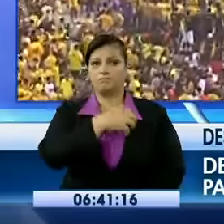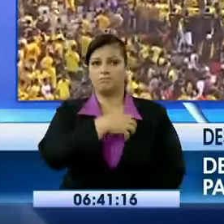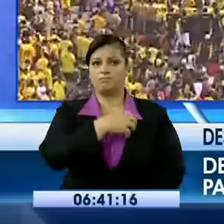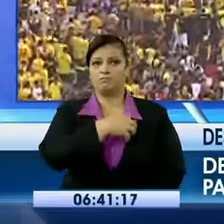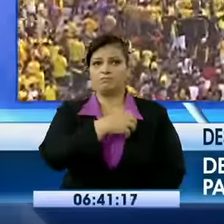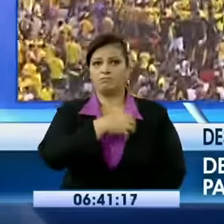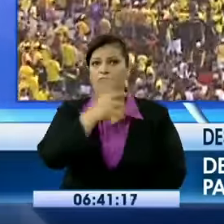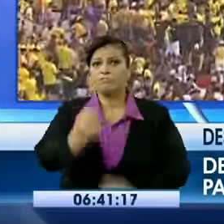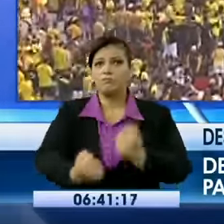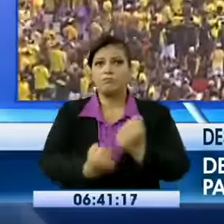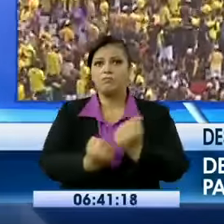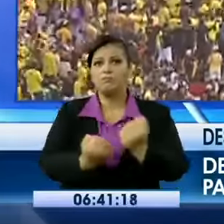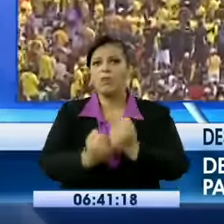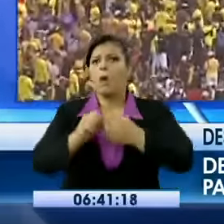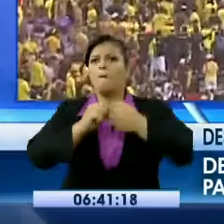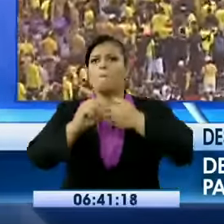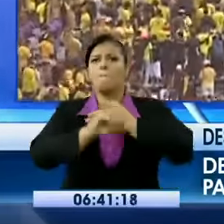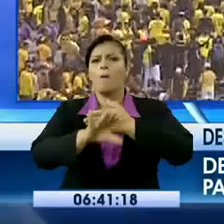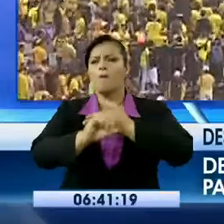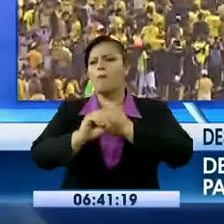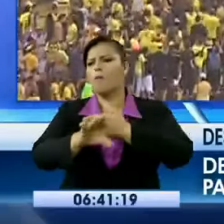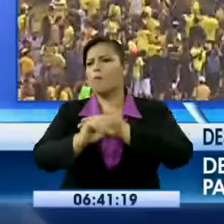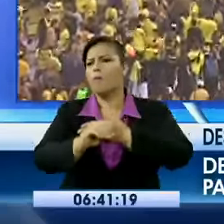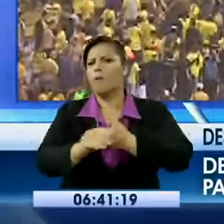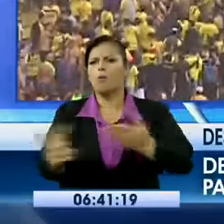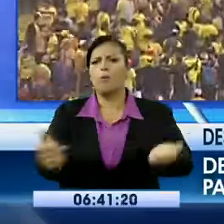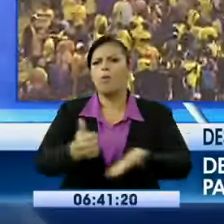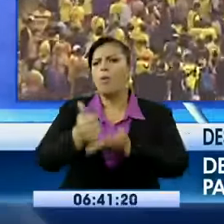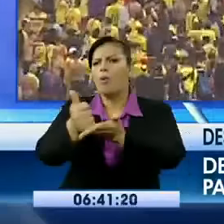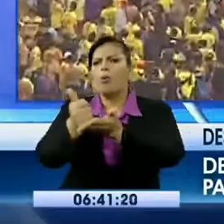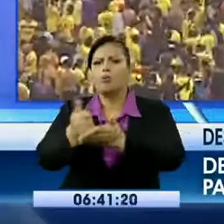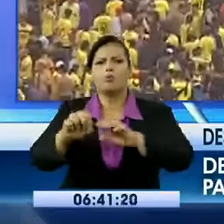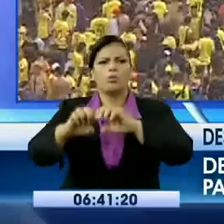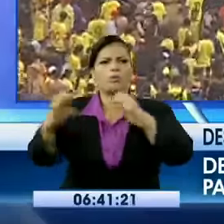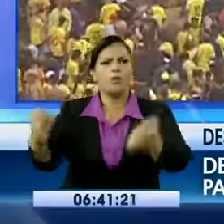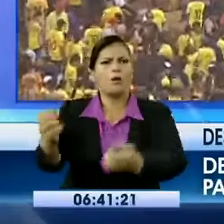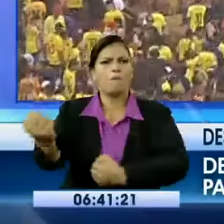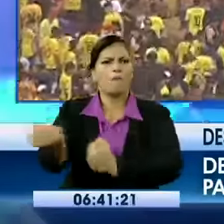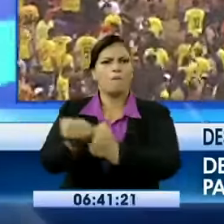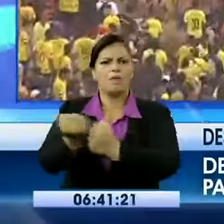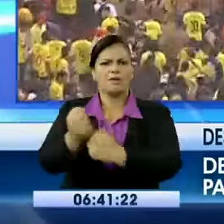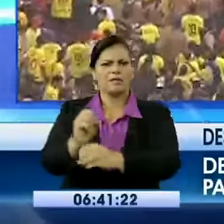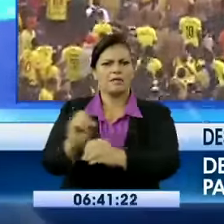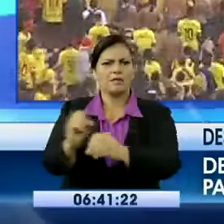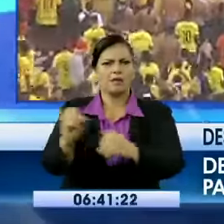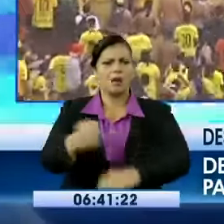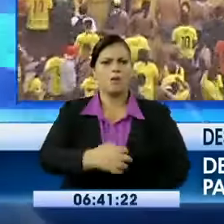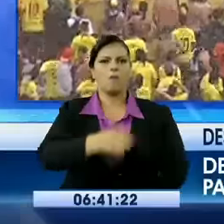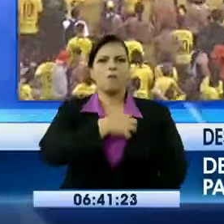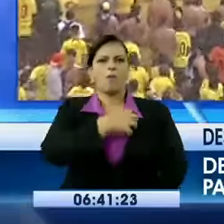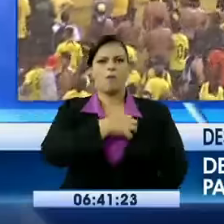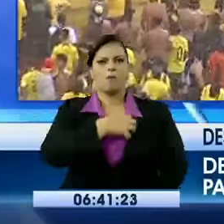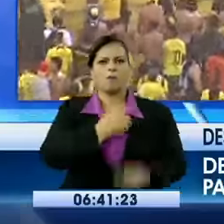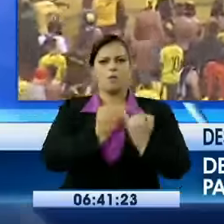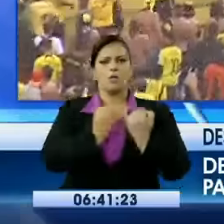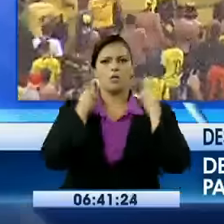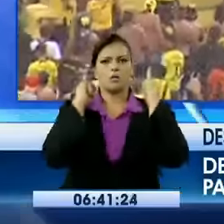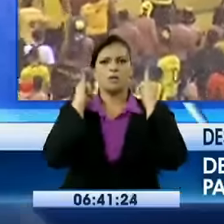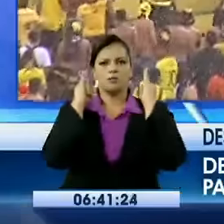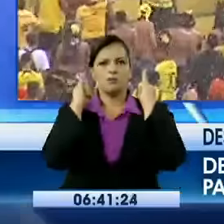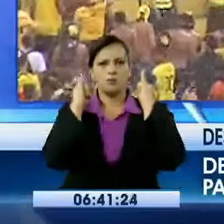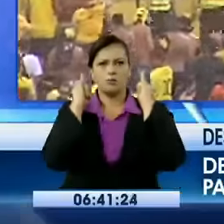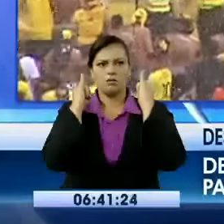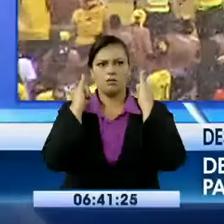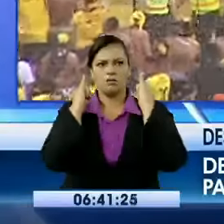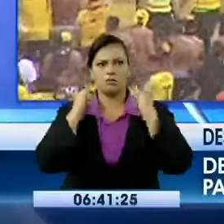a nadie. Ni camisetas le damos, digo. José Francisco con unas declaraciones anoche. Así que esto no es por lucha de dinero, ni mucho menos nosotros.